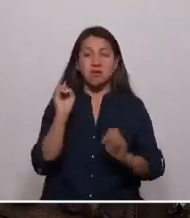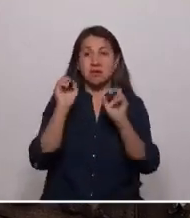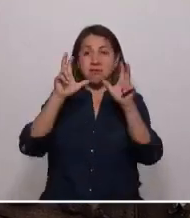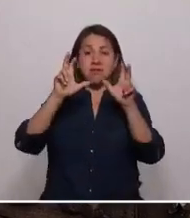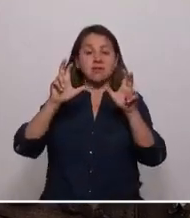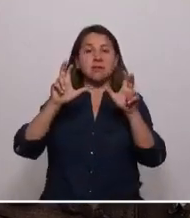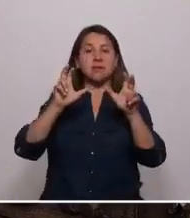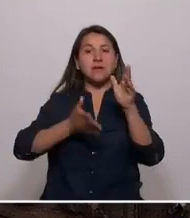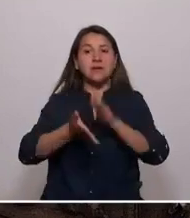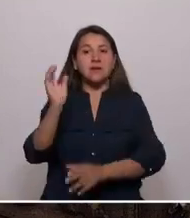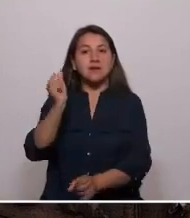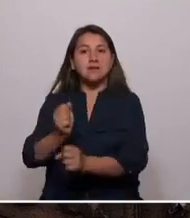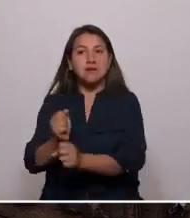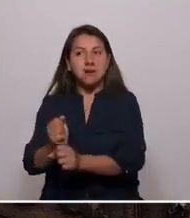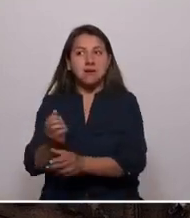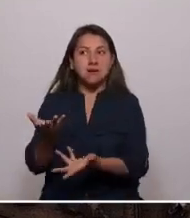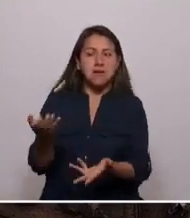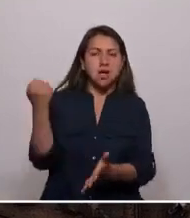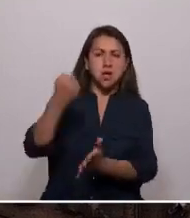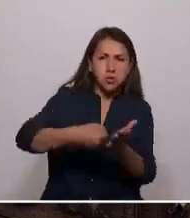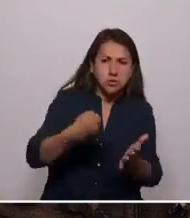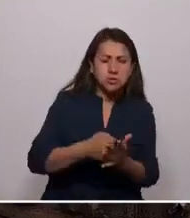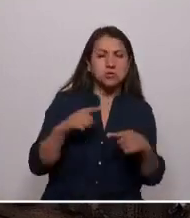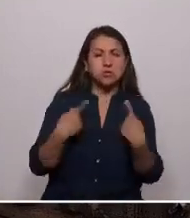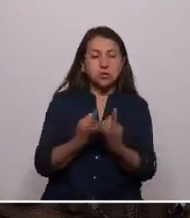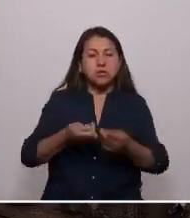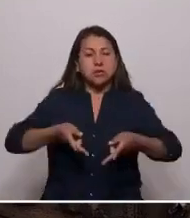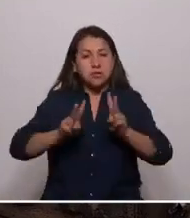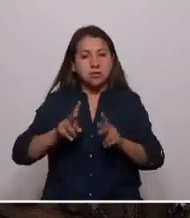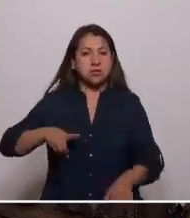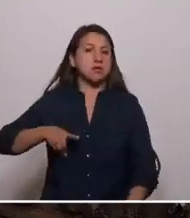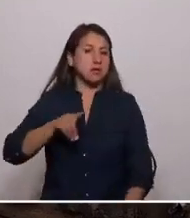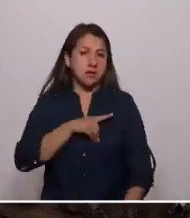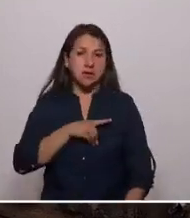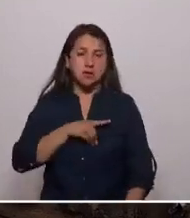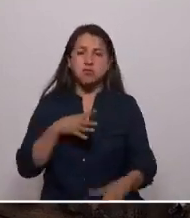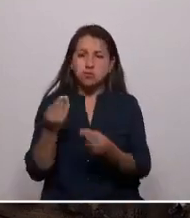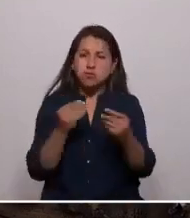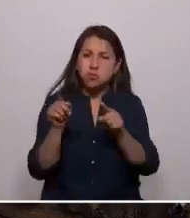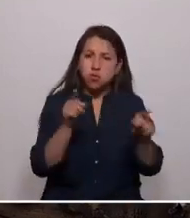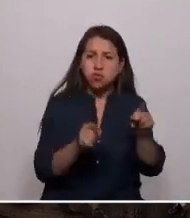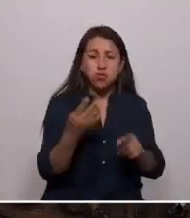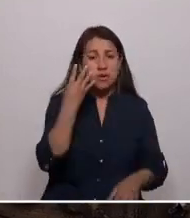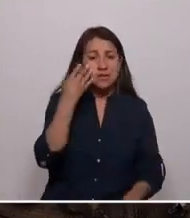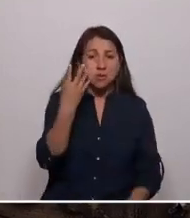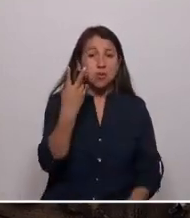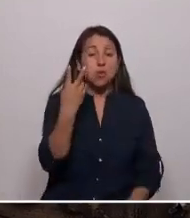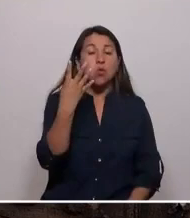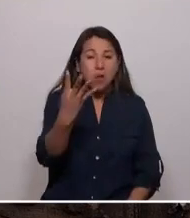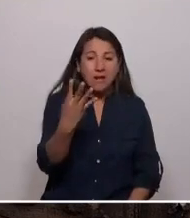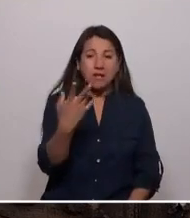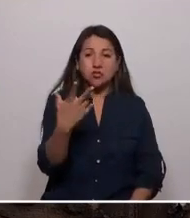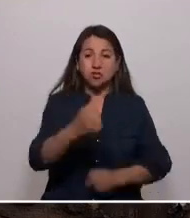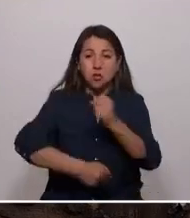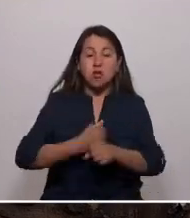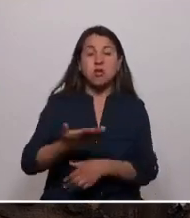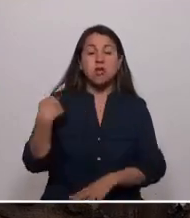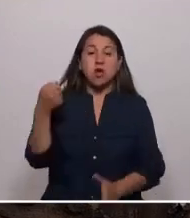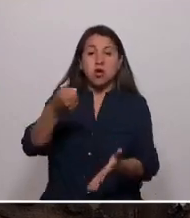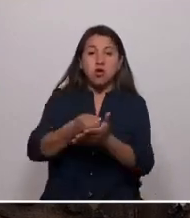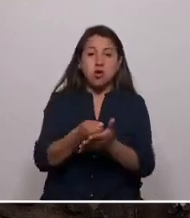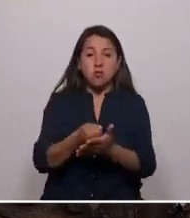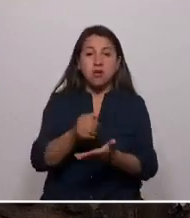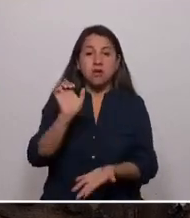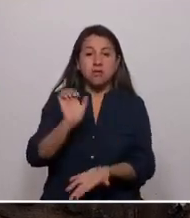futuro y en el presente, luchando por nuestros derechos y nuestra dignidad. Hace casi 48 años atrás, el golpe de Estado le quitó la